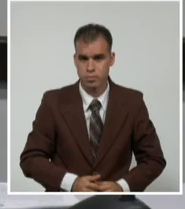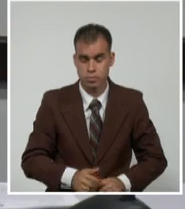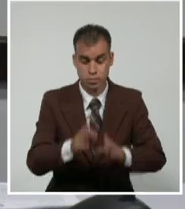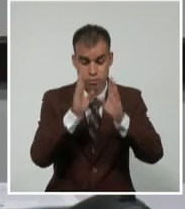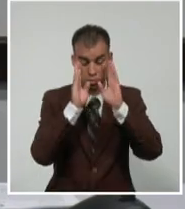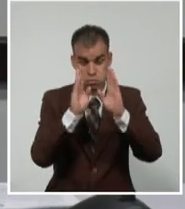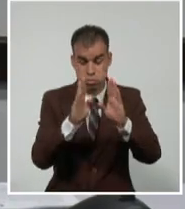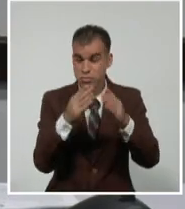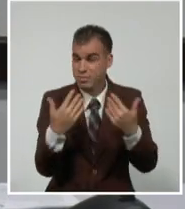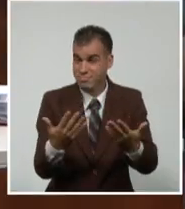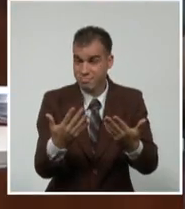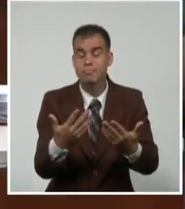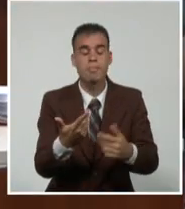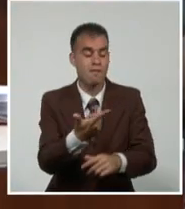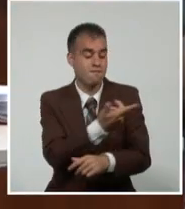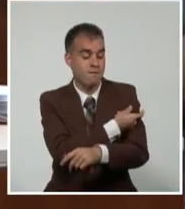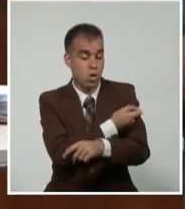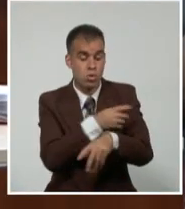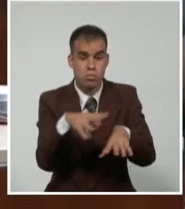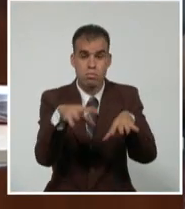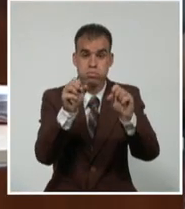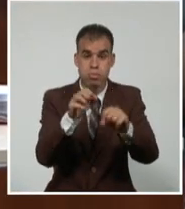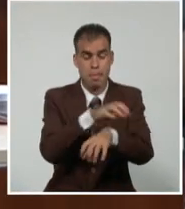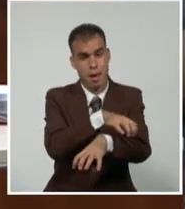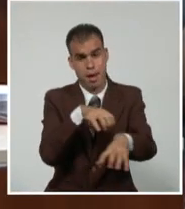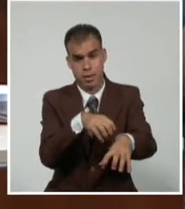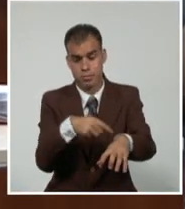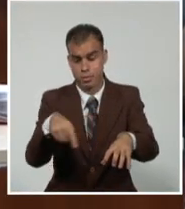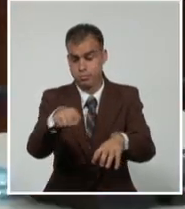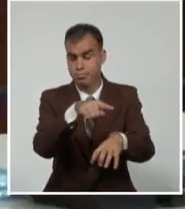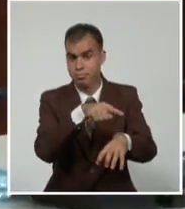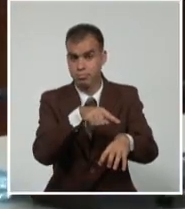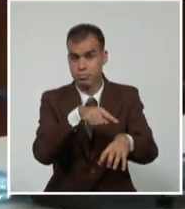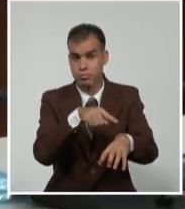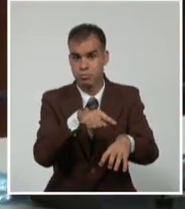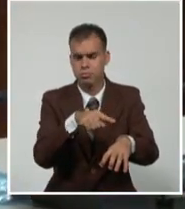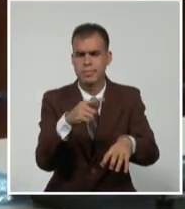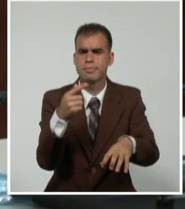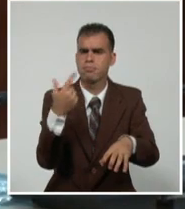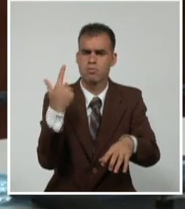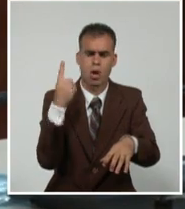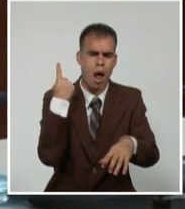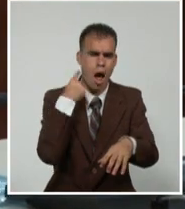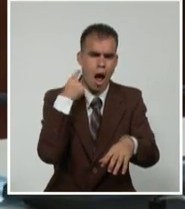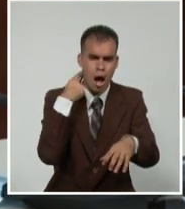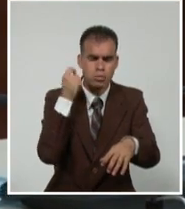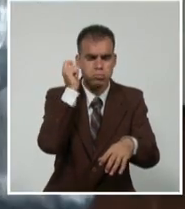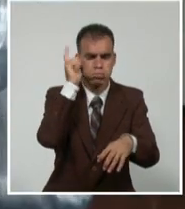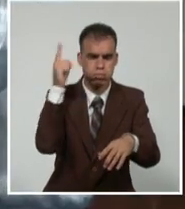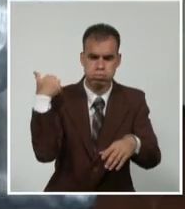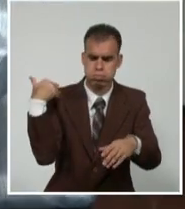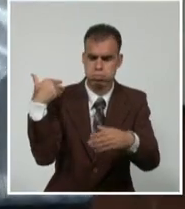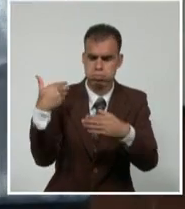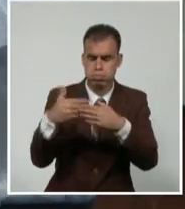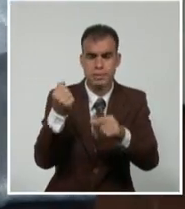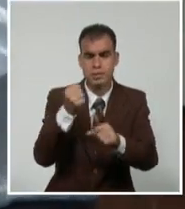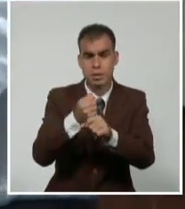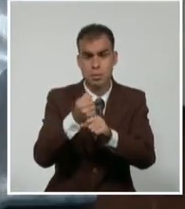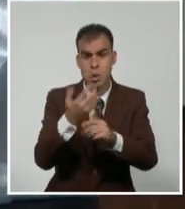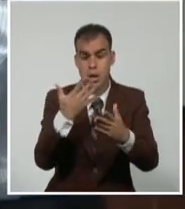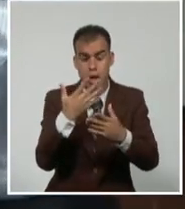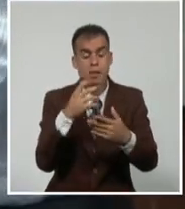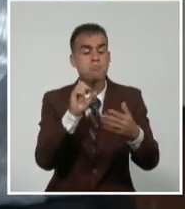mediante ingeniería genética, una actividad en la que Cuba acumula décadas de experiencia y que involucra a numerosas instituciones